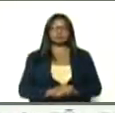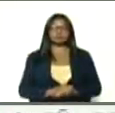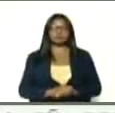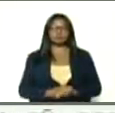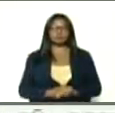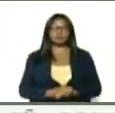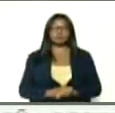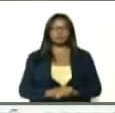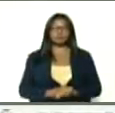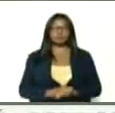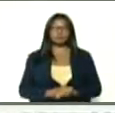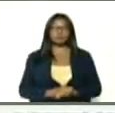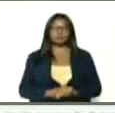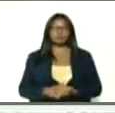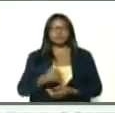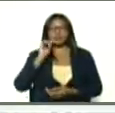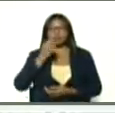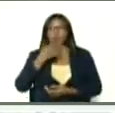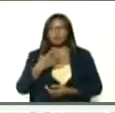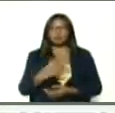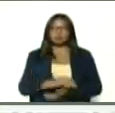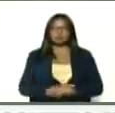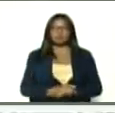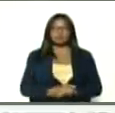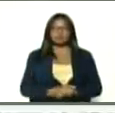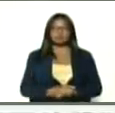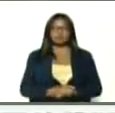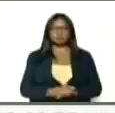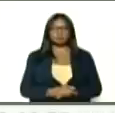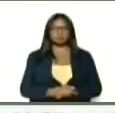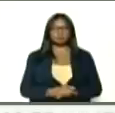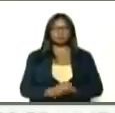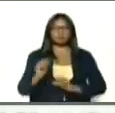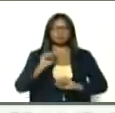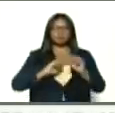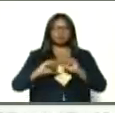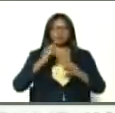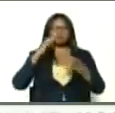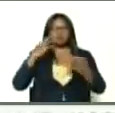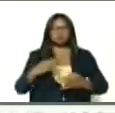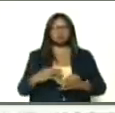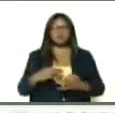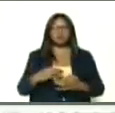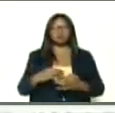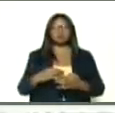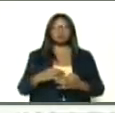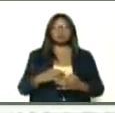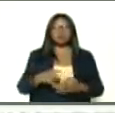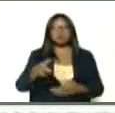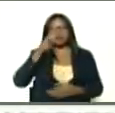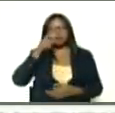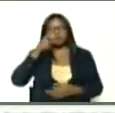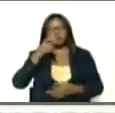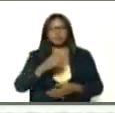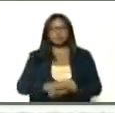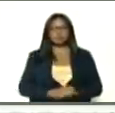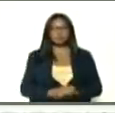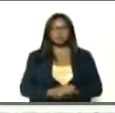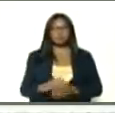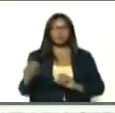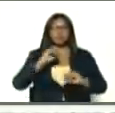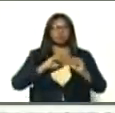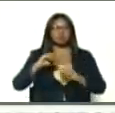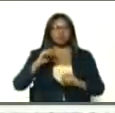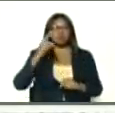¿ah? qué cosa tan buena, vale, movimientos de la seguridad ciudadana, Carmen, movimientos